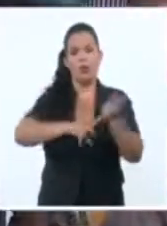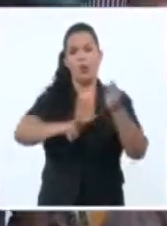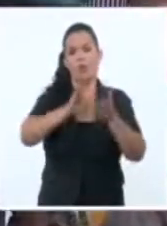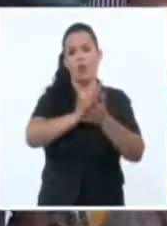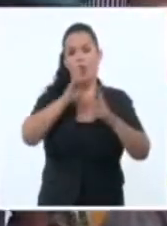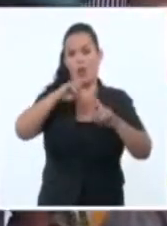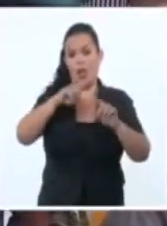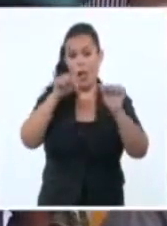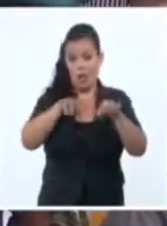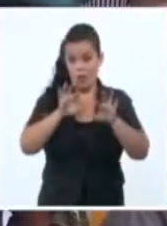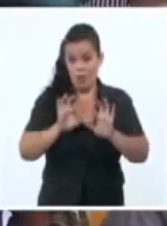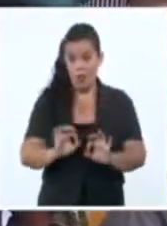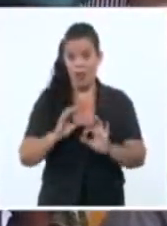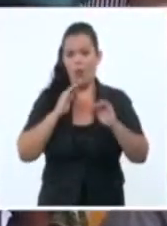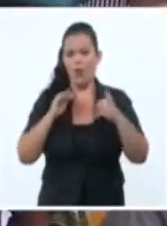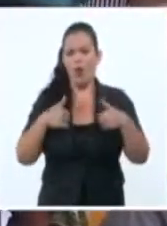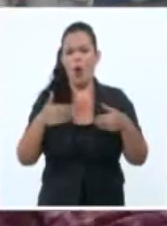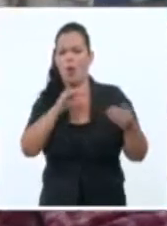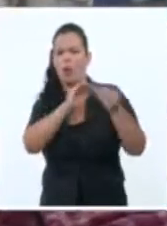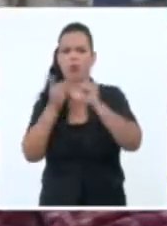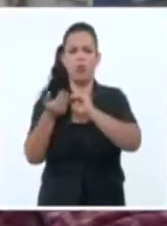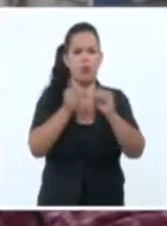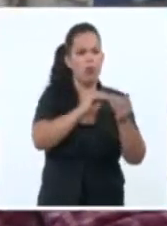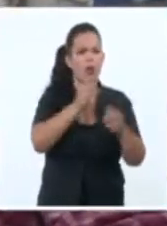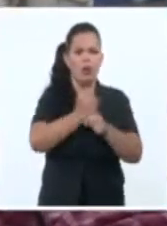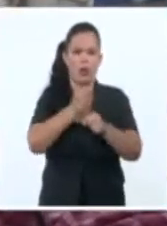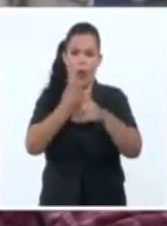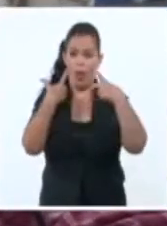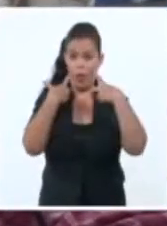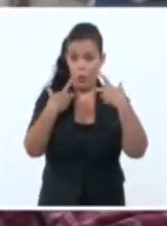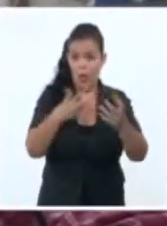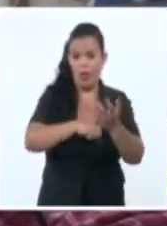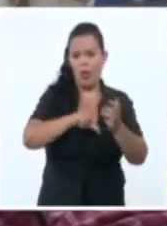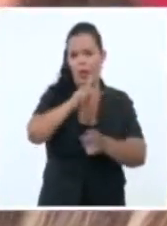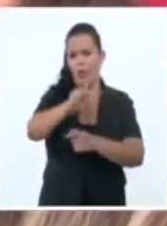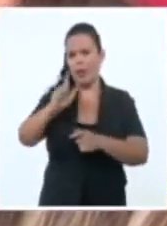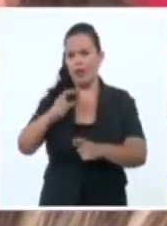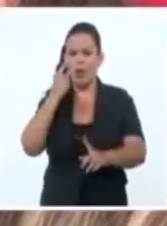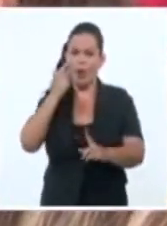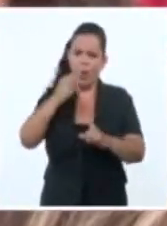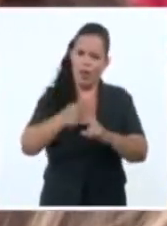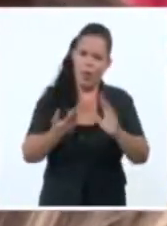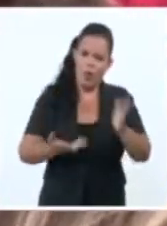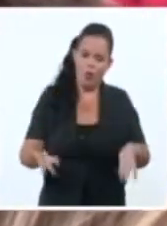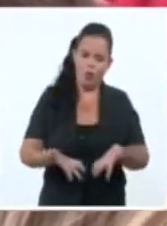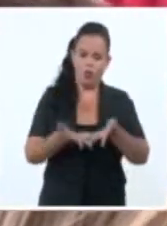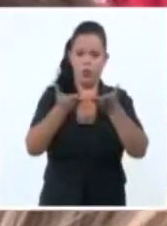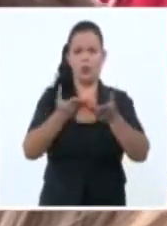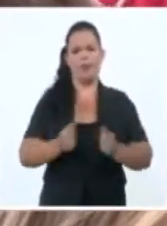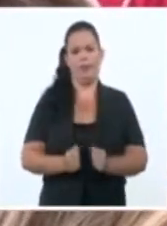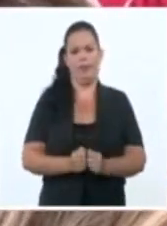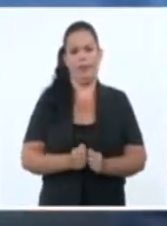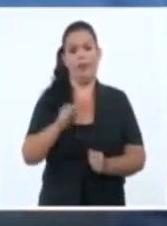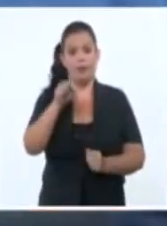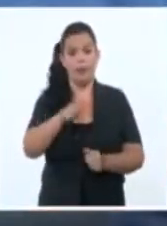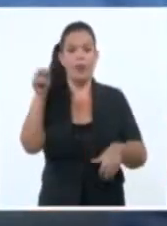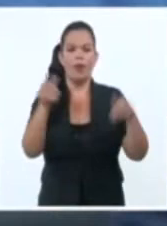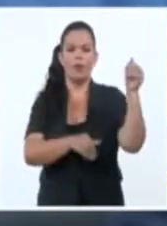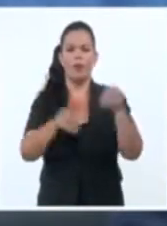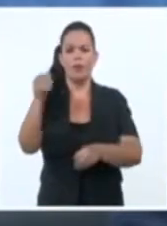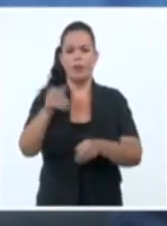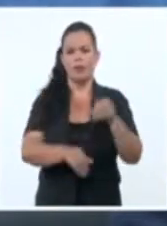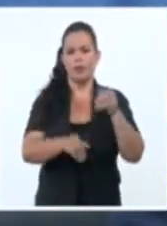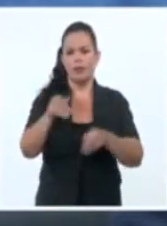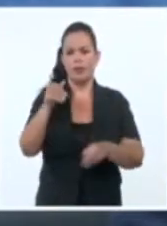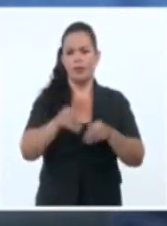y crítica las tareas esenciales del partido para lograr la transformación del territorio. La cita estuvo presidida por Jorge Luis